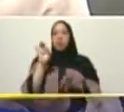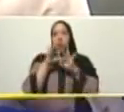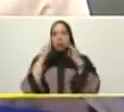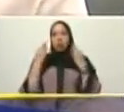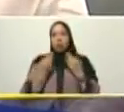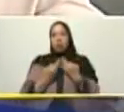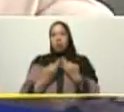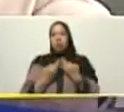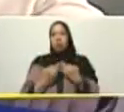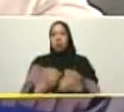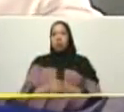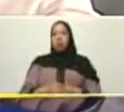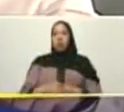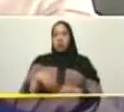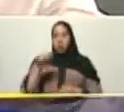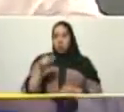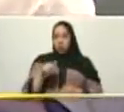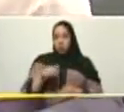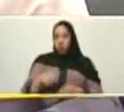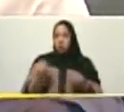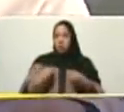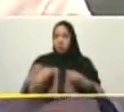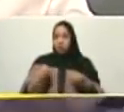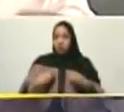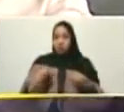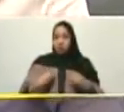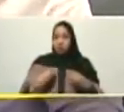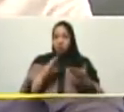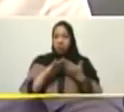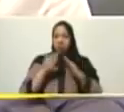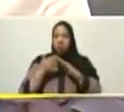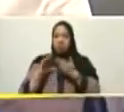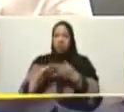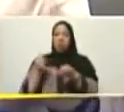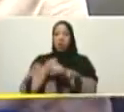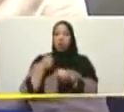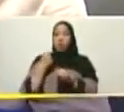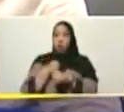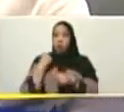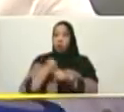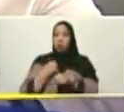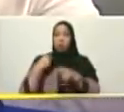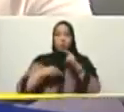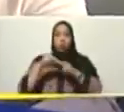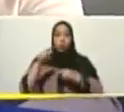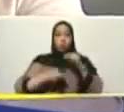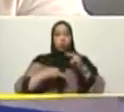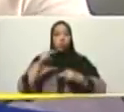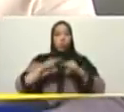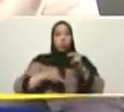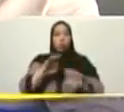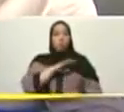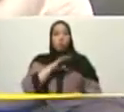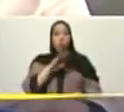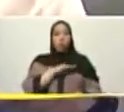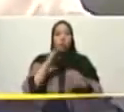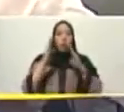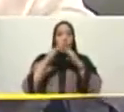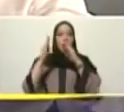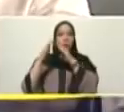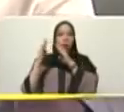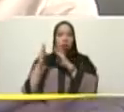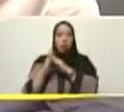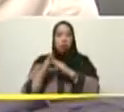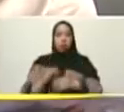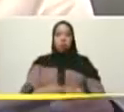estuvieron quienes hoy la habitan como comunidad estuvieron trabajando en su construcción pegando bloques lanzando losa